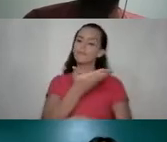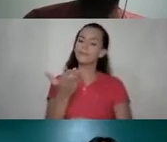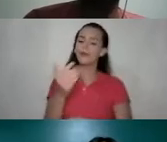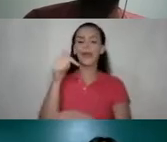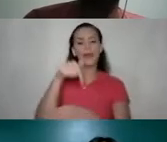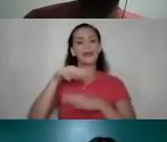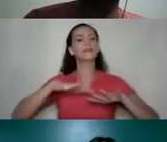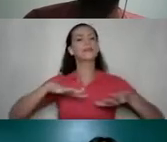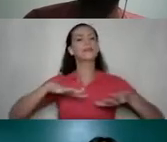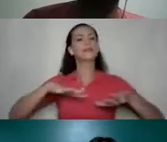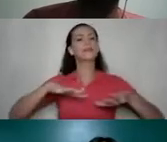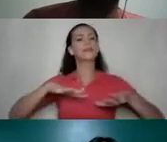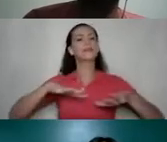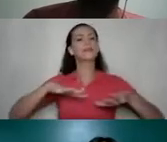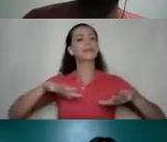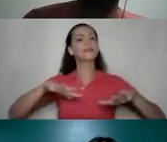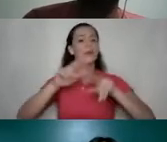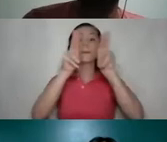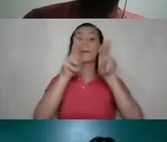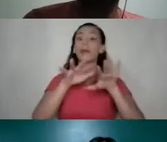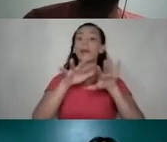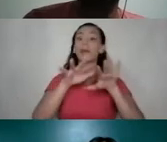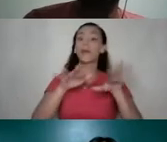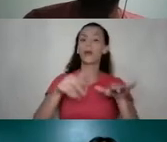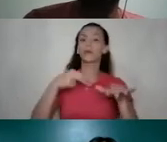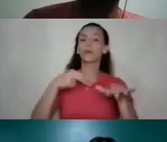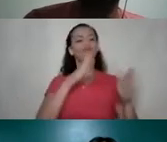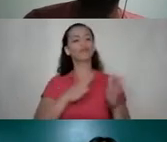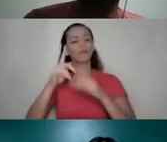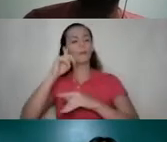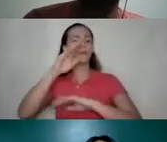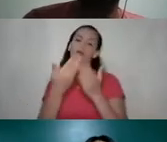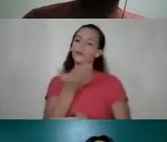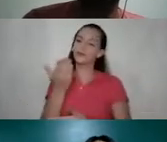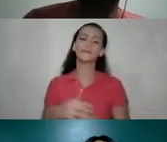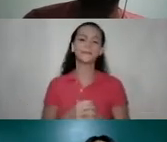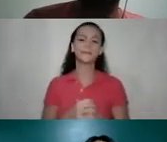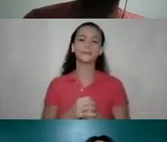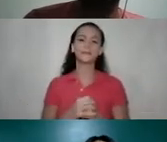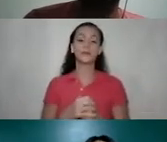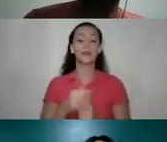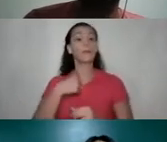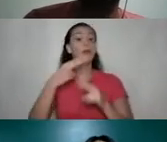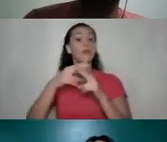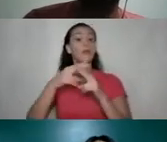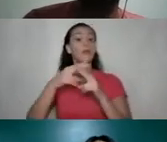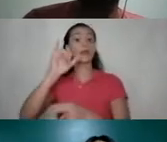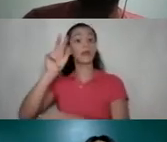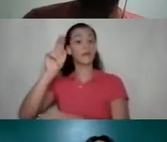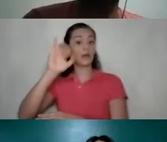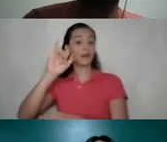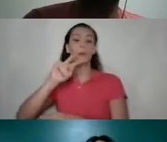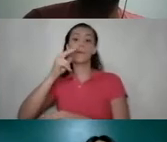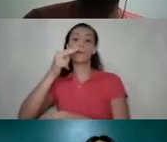preparado para todas y todos ustedes. Mi nombre es Ivania Vega de la Vicerrectoría de Bienestar Estudiantil.